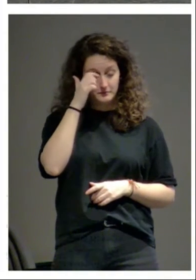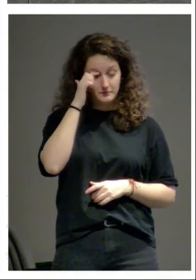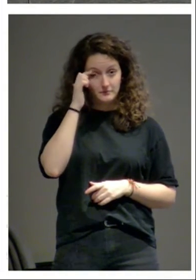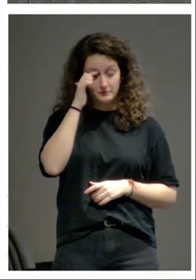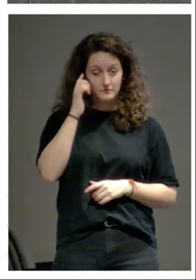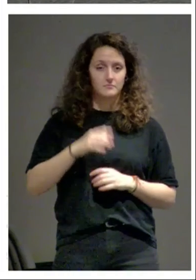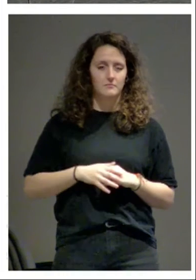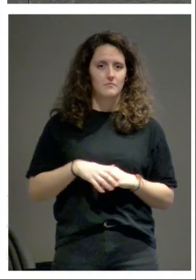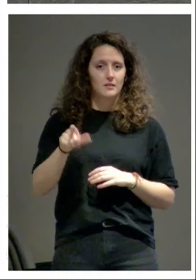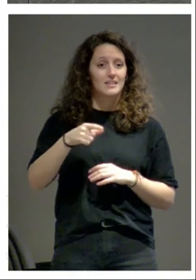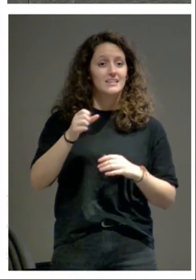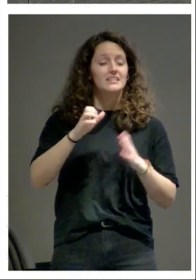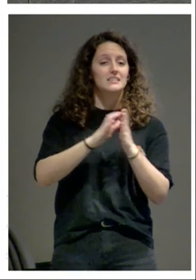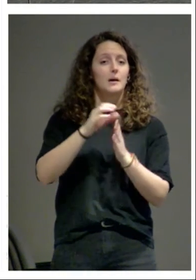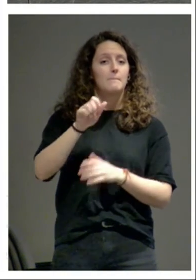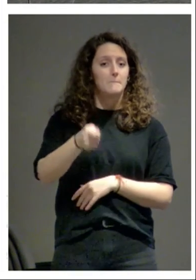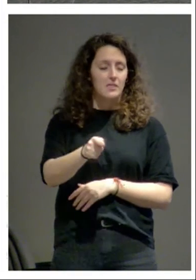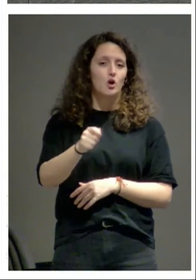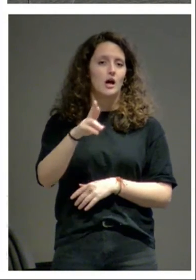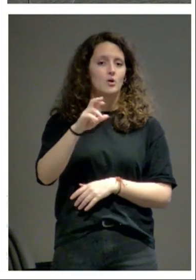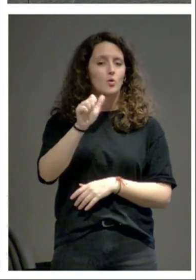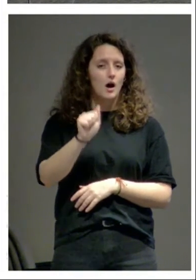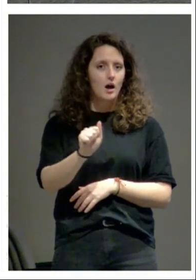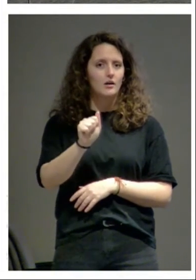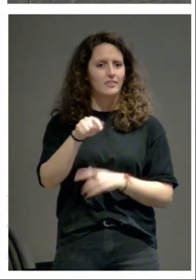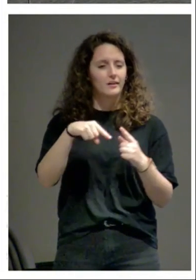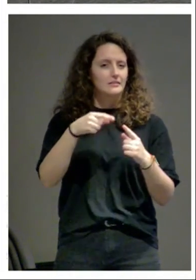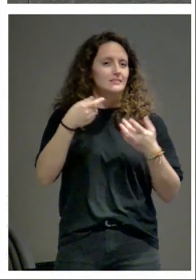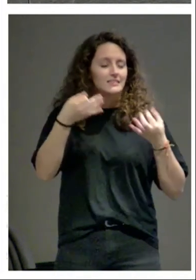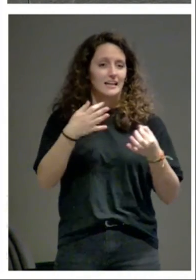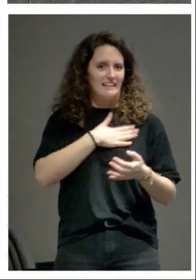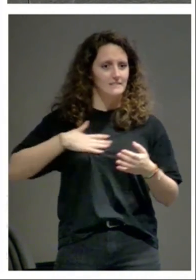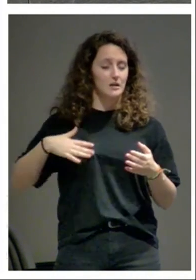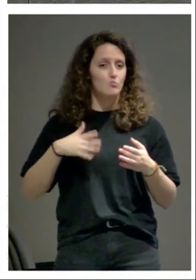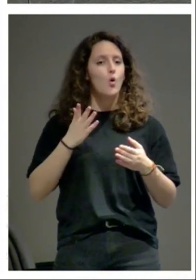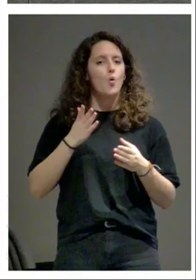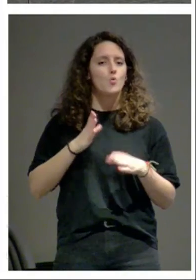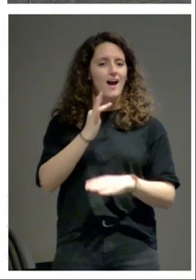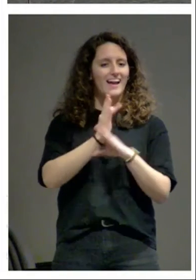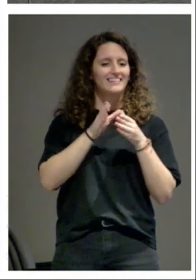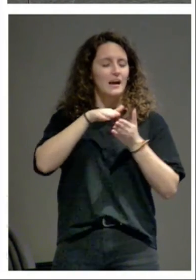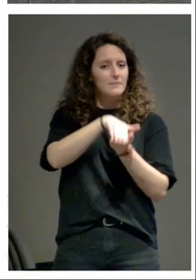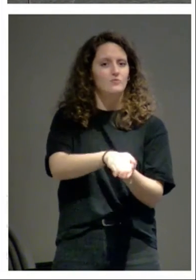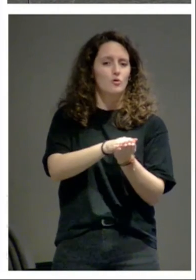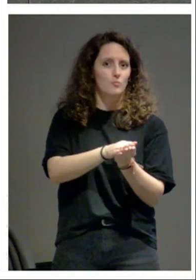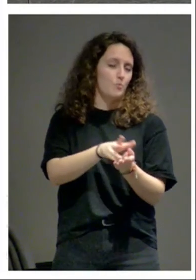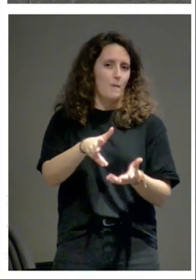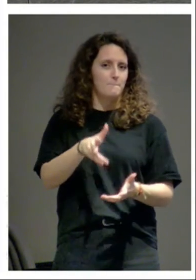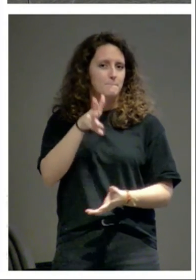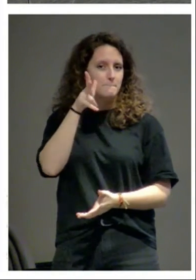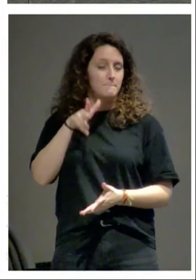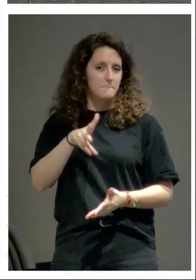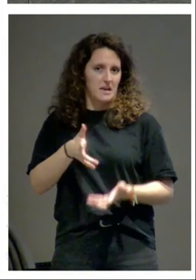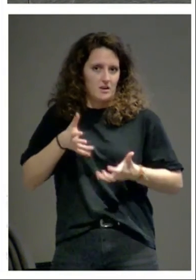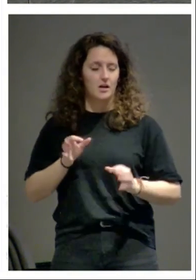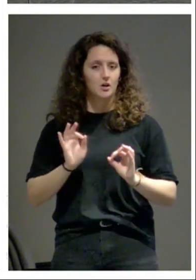del claustro de San Pedro de la Rúa el deseo de un ámbito de enterramiento privilegiado y se construye un claustro